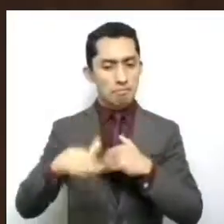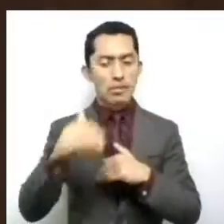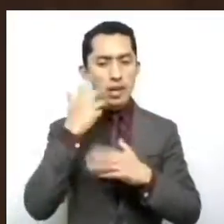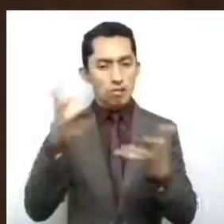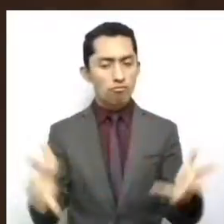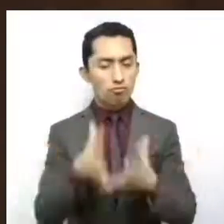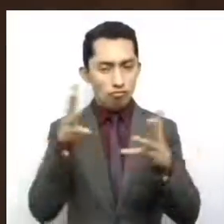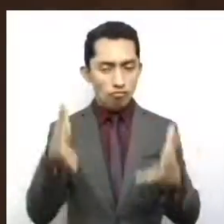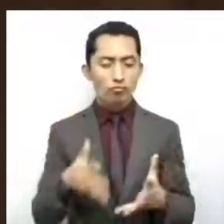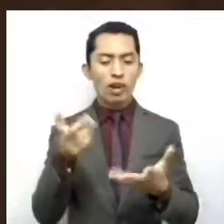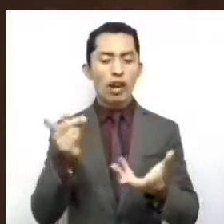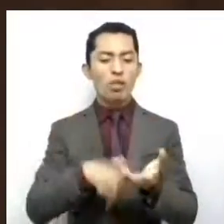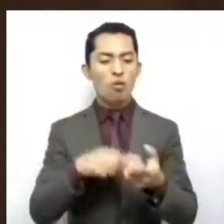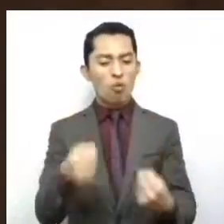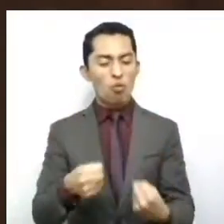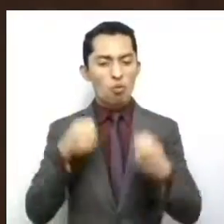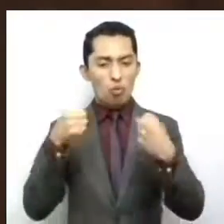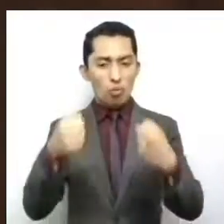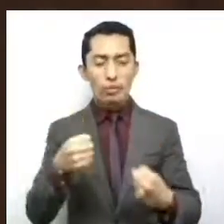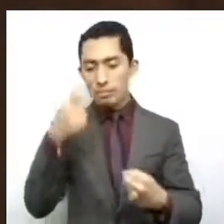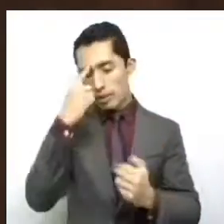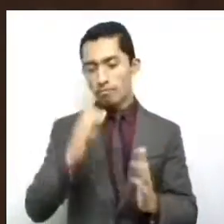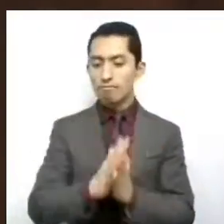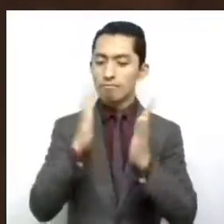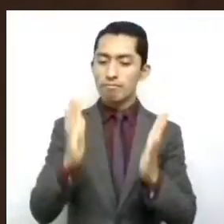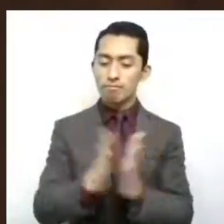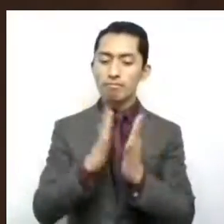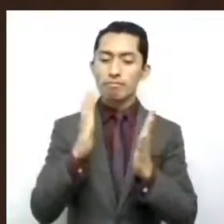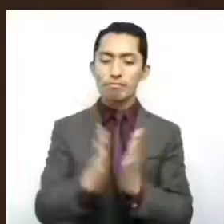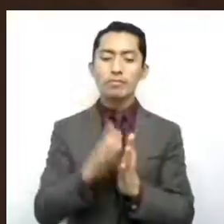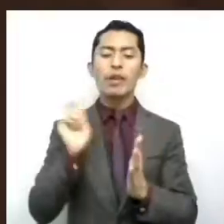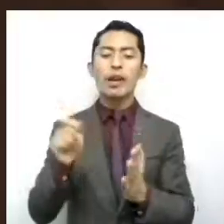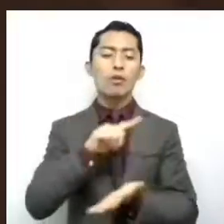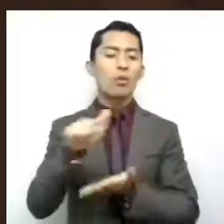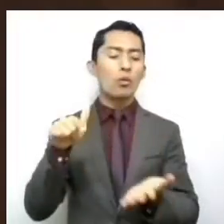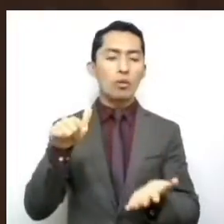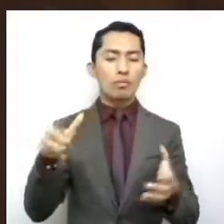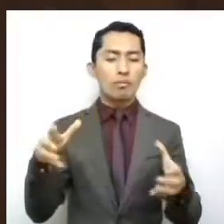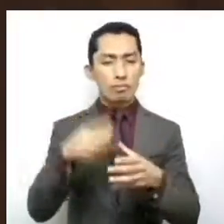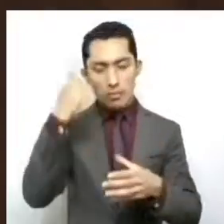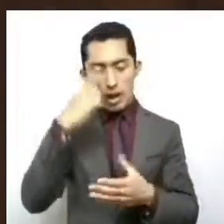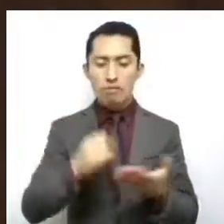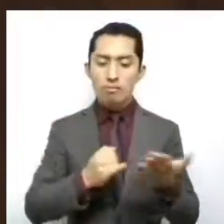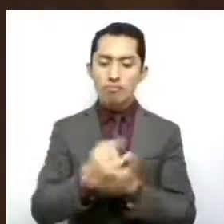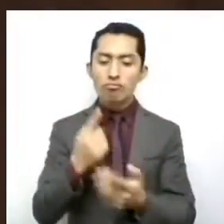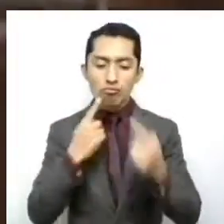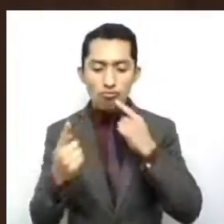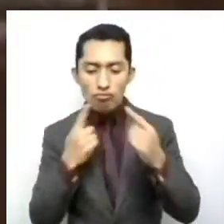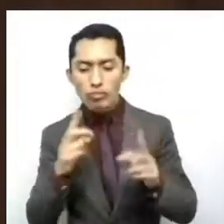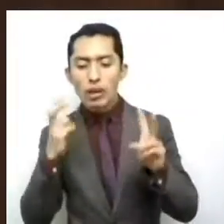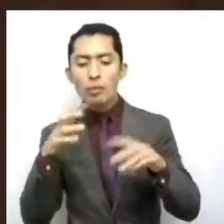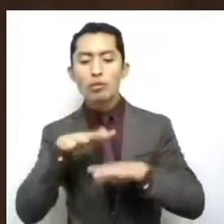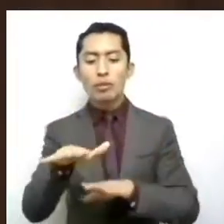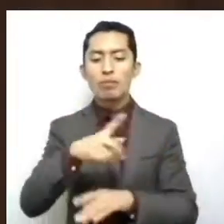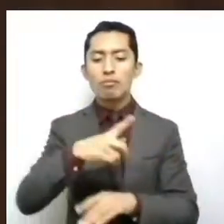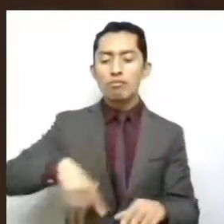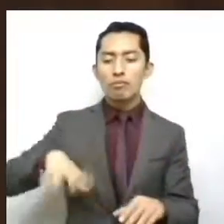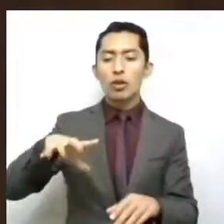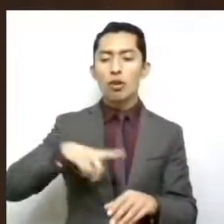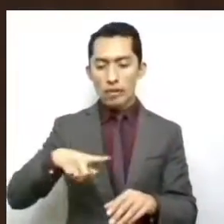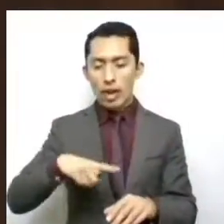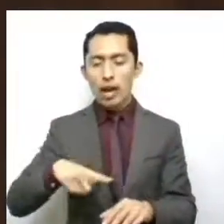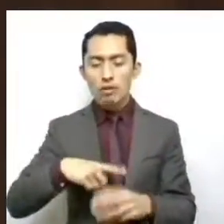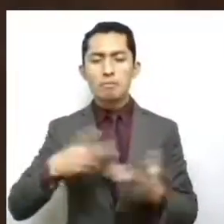fortalecer nuestra participación en espacios de toma de decisiones en el ámbito público, a fin